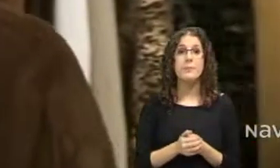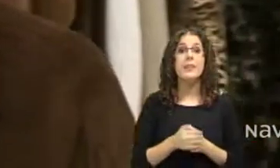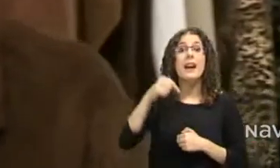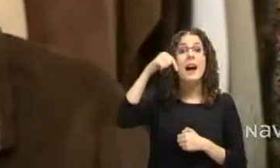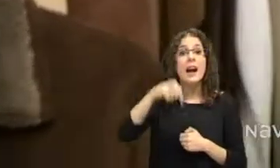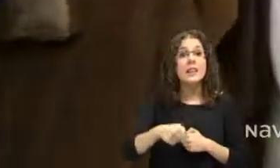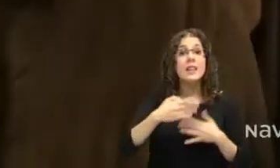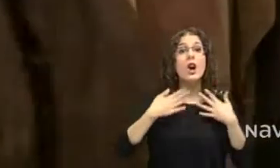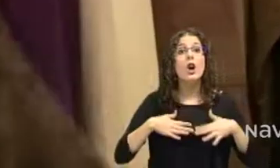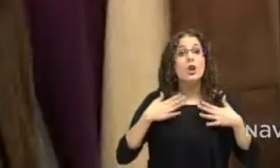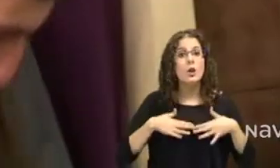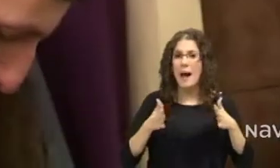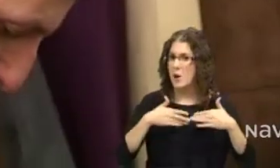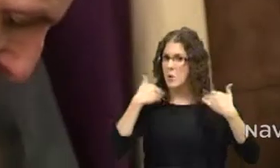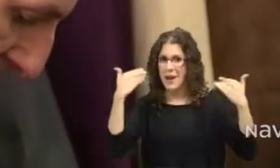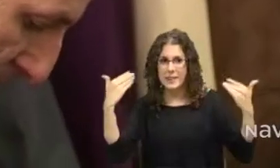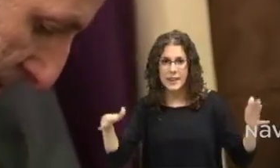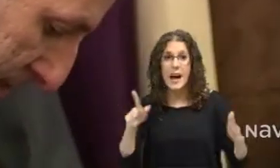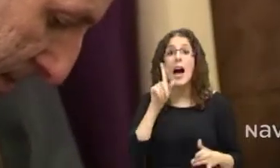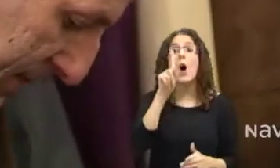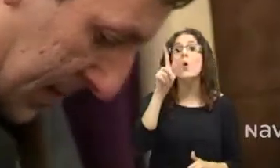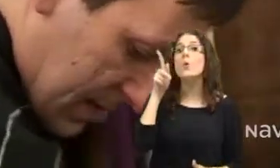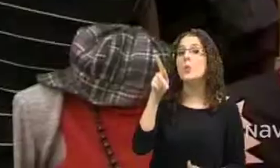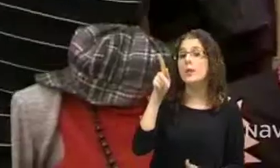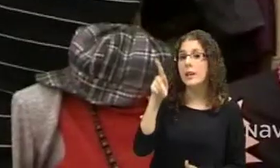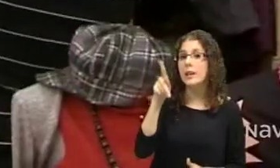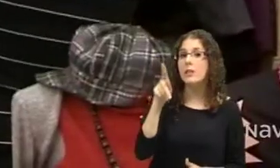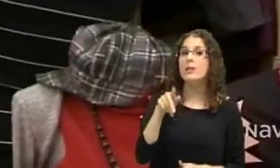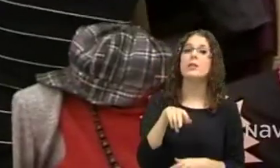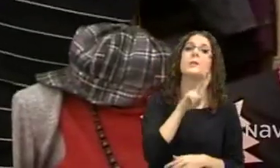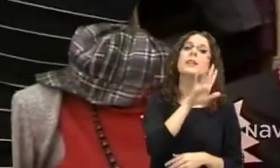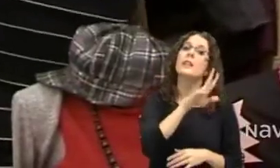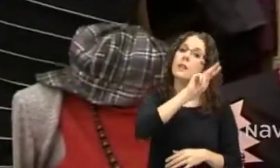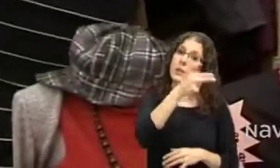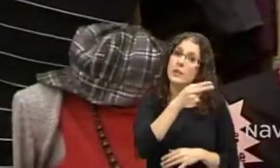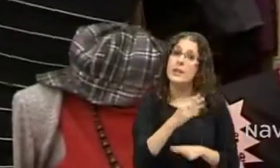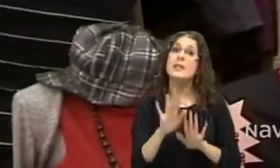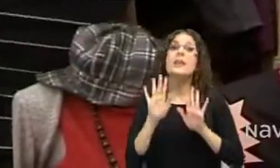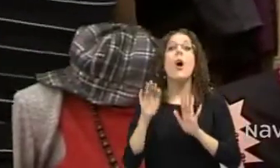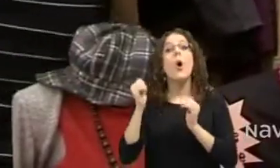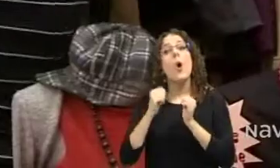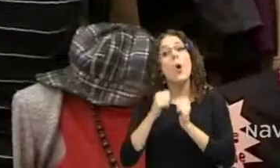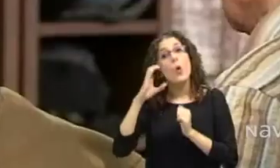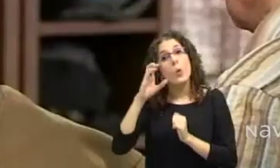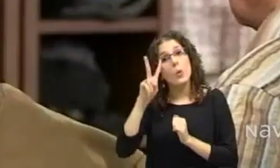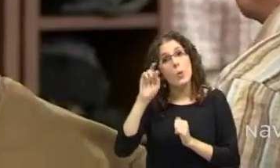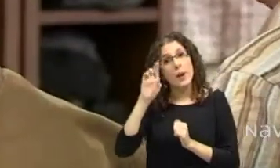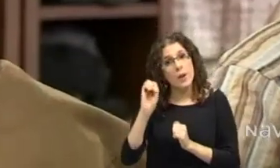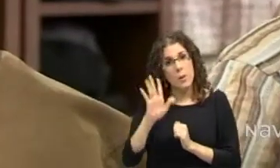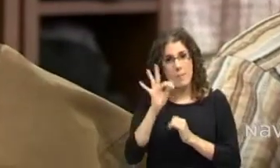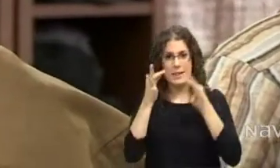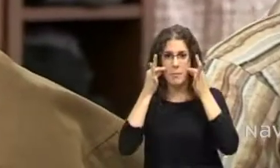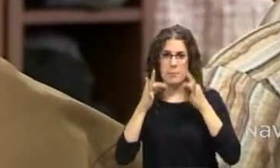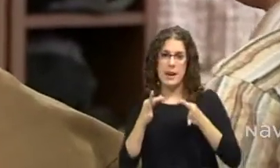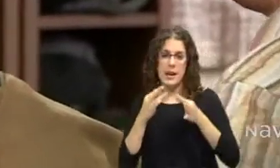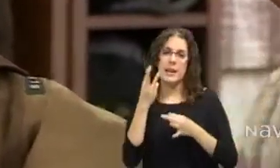euros, el kilo todo tipo de ropa, exceptuando el cuero y la piel, que el cuero y la piel sí que lo tenemos a 30. Por ejemplo, un traje, un traje se ha llevado hoy